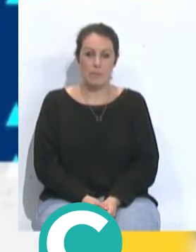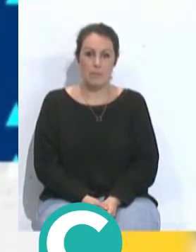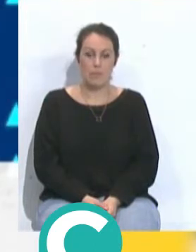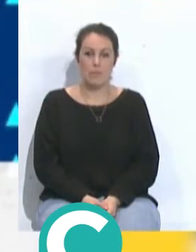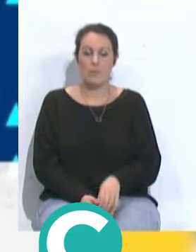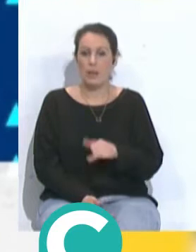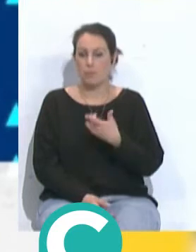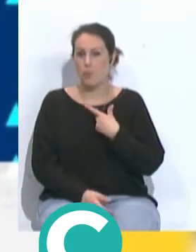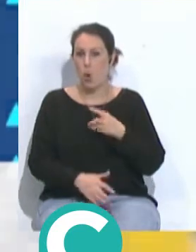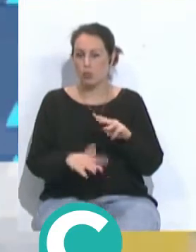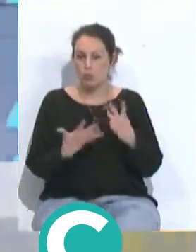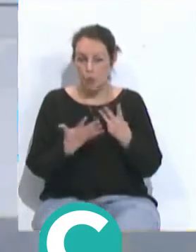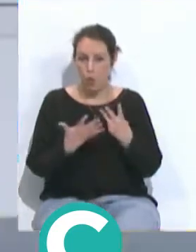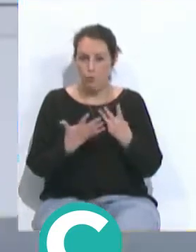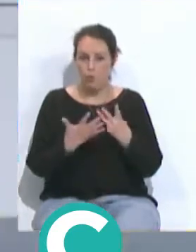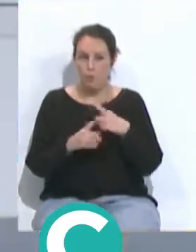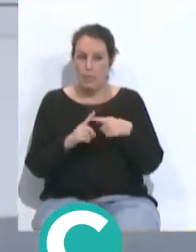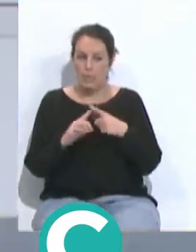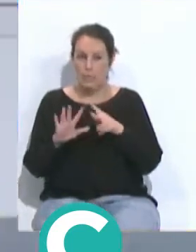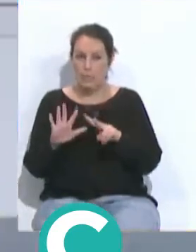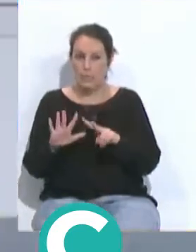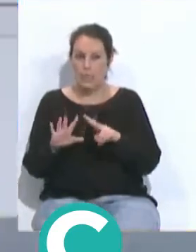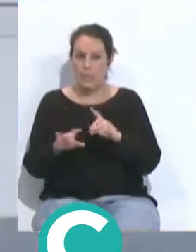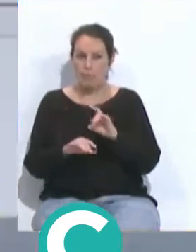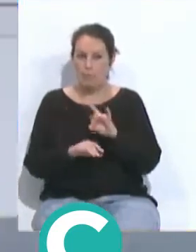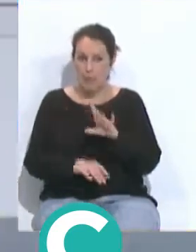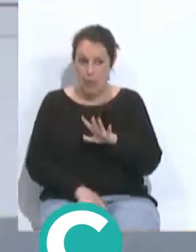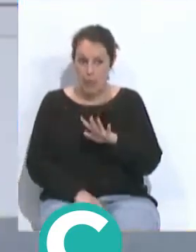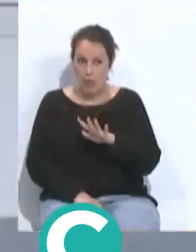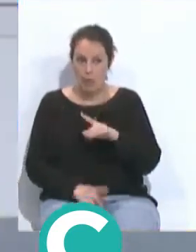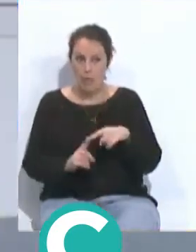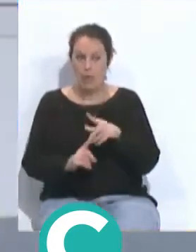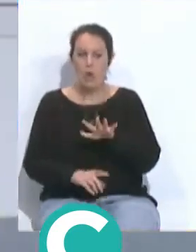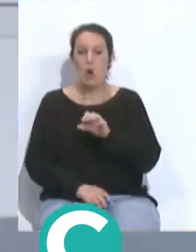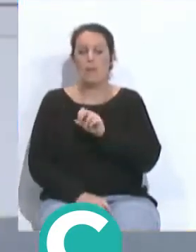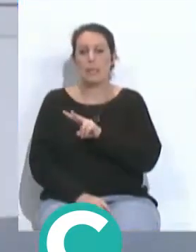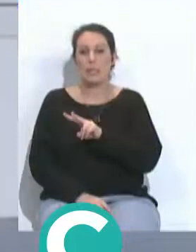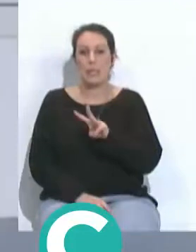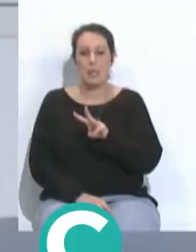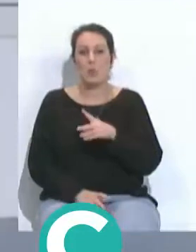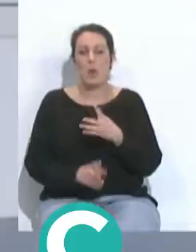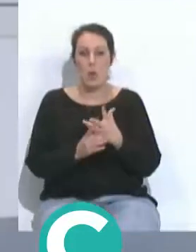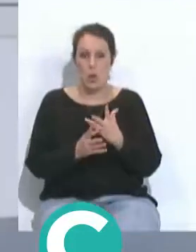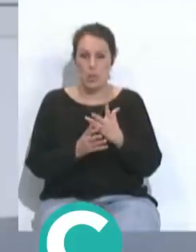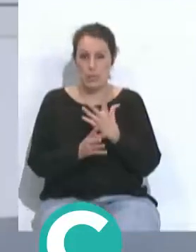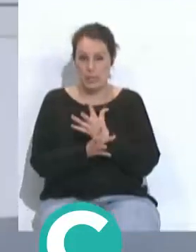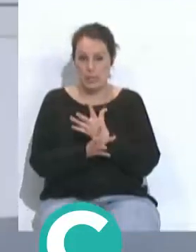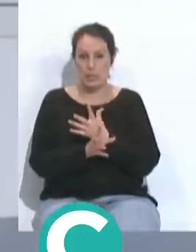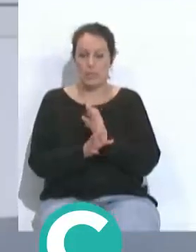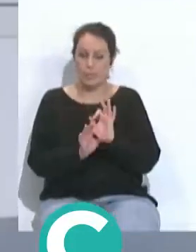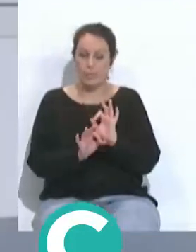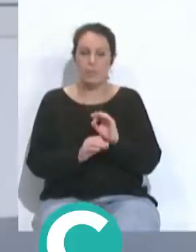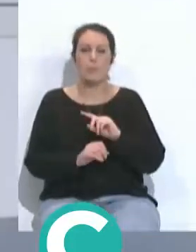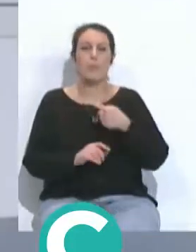Hay 8 y 7 15 y 5 23 jugadores concretamente en esa